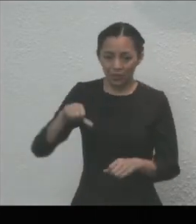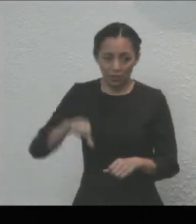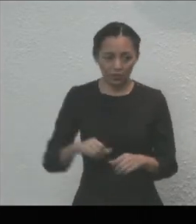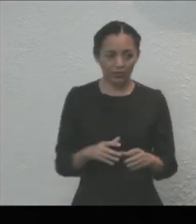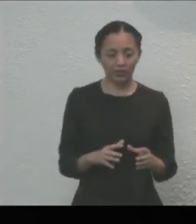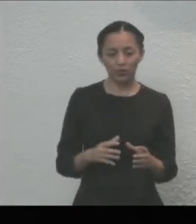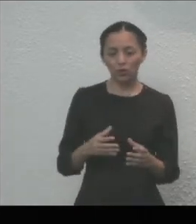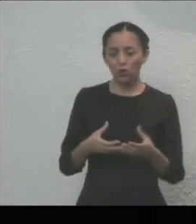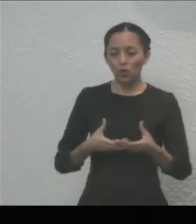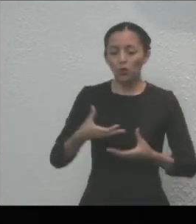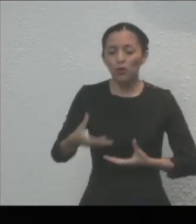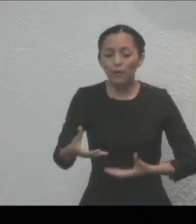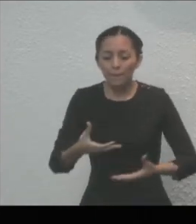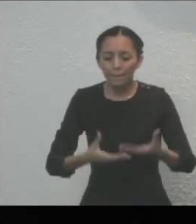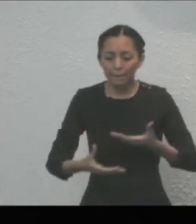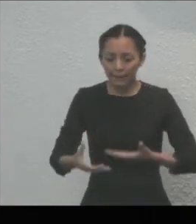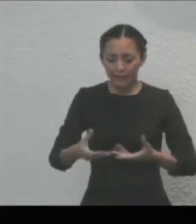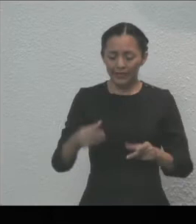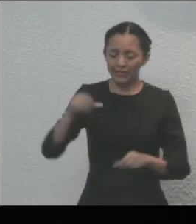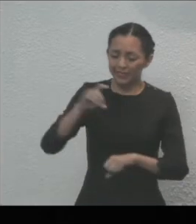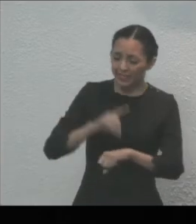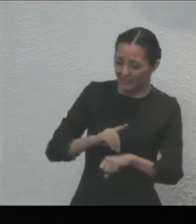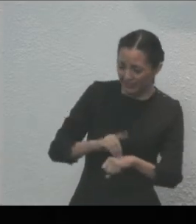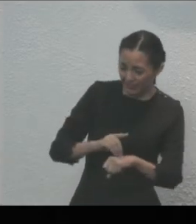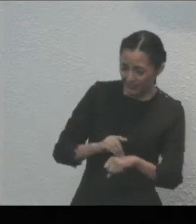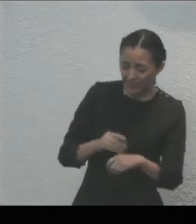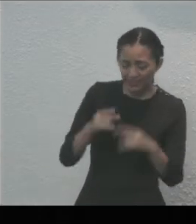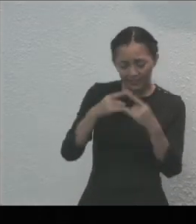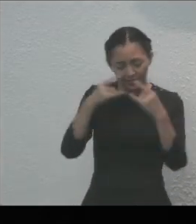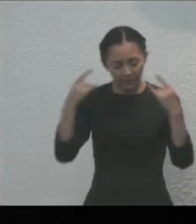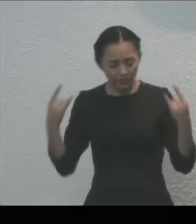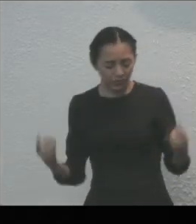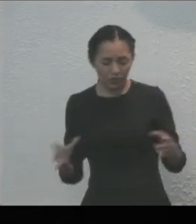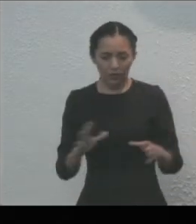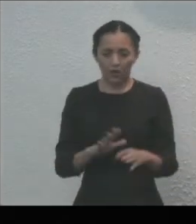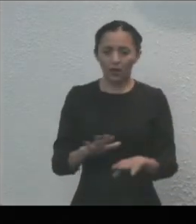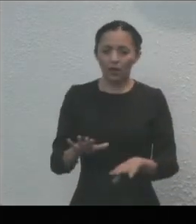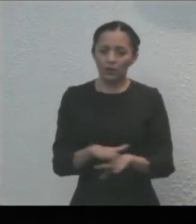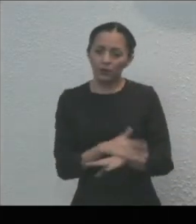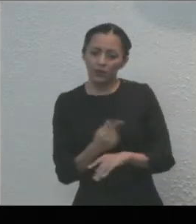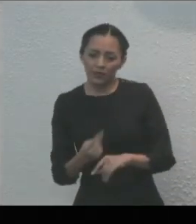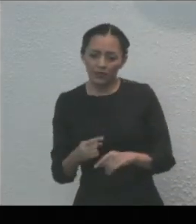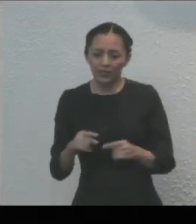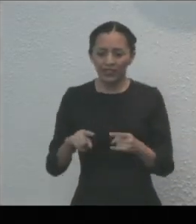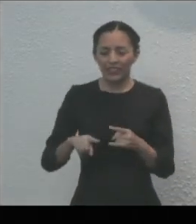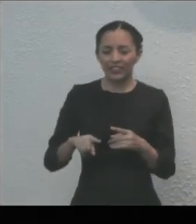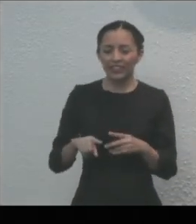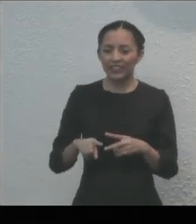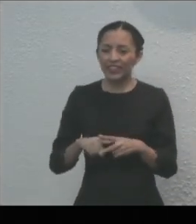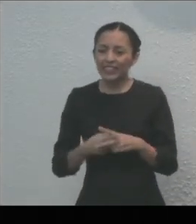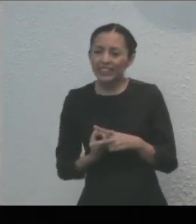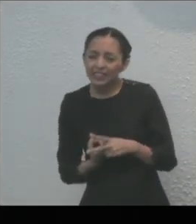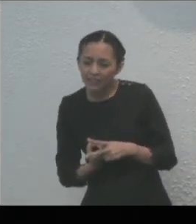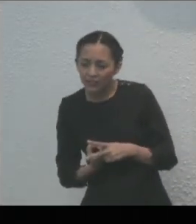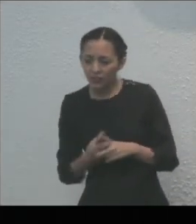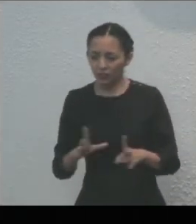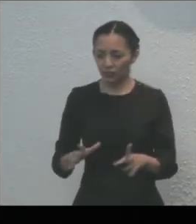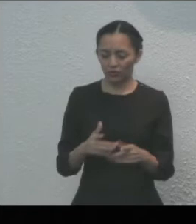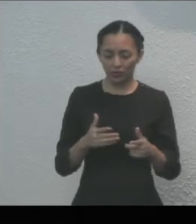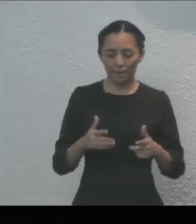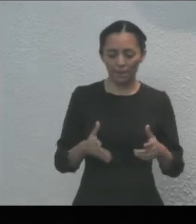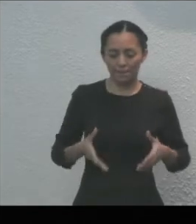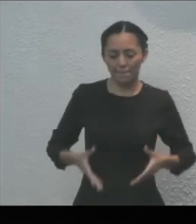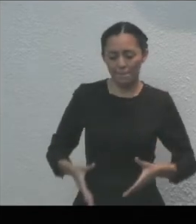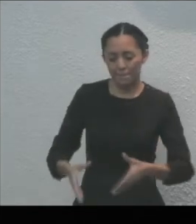el compartir este día que será historia con quien fue creadora de esta medalla. Con quien abrió paso